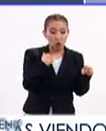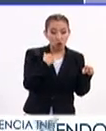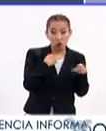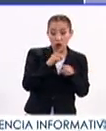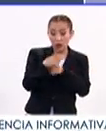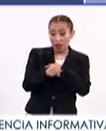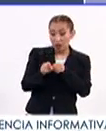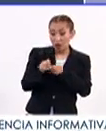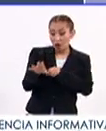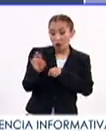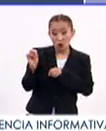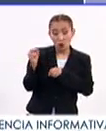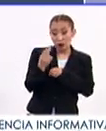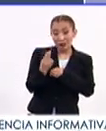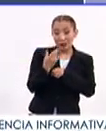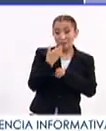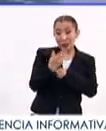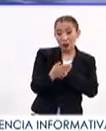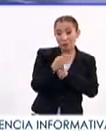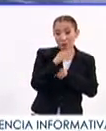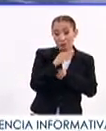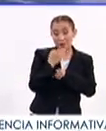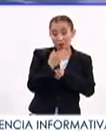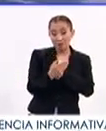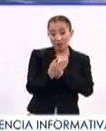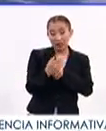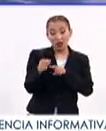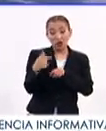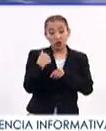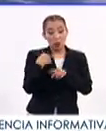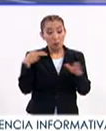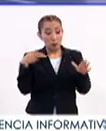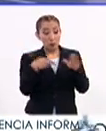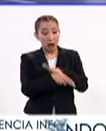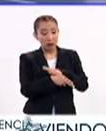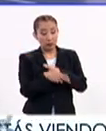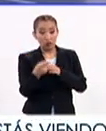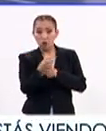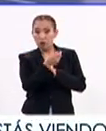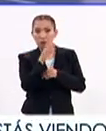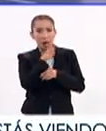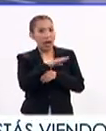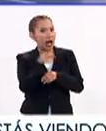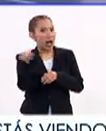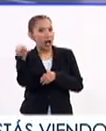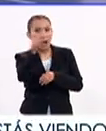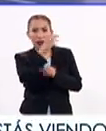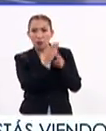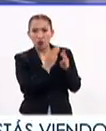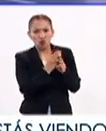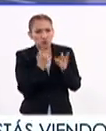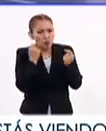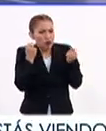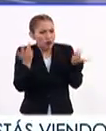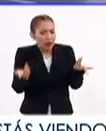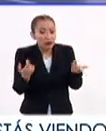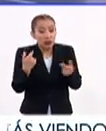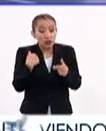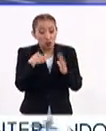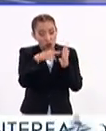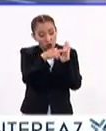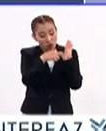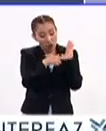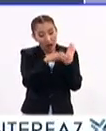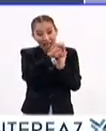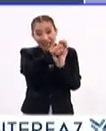afecto al otro no es necesariamente bueno o nunca es bueno, si yo mato no es bueno en cualquier cultura del mundo, si tenemos un marco